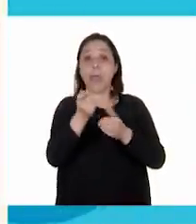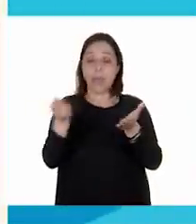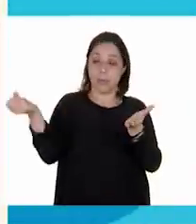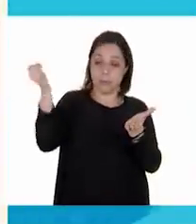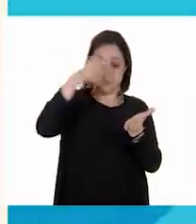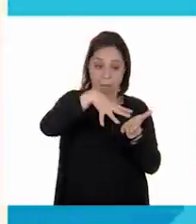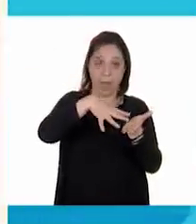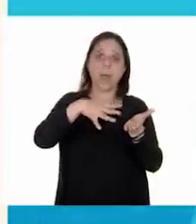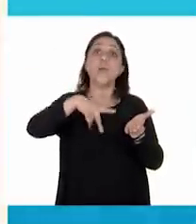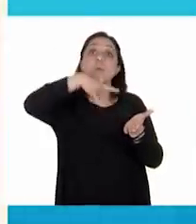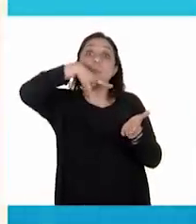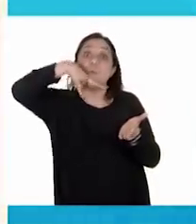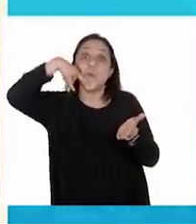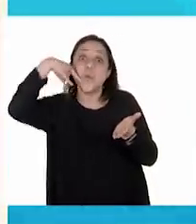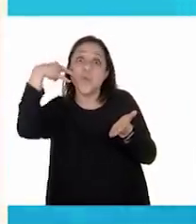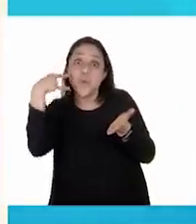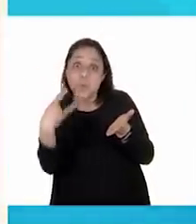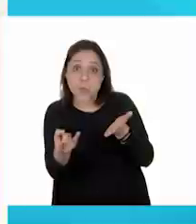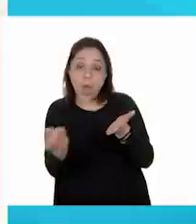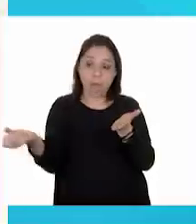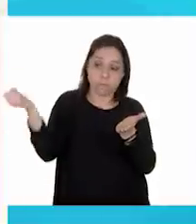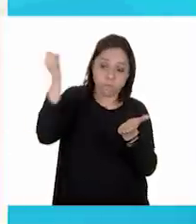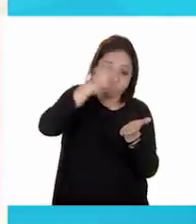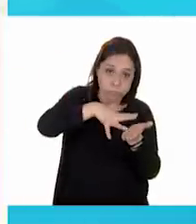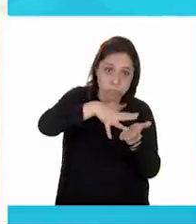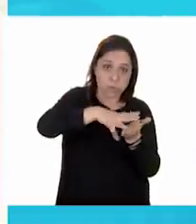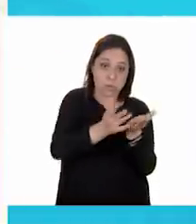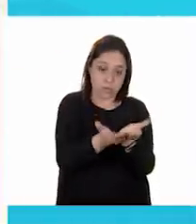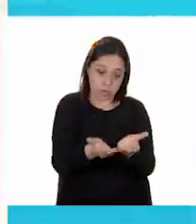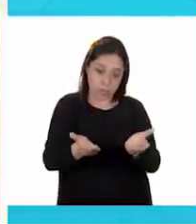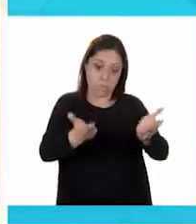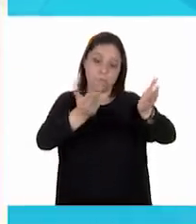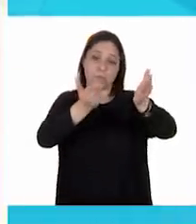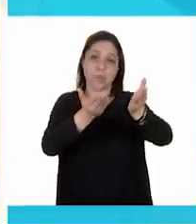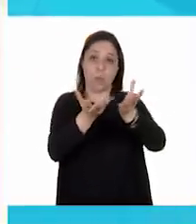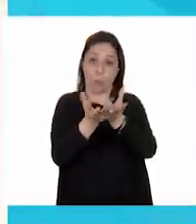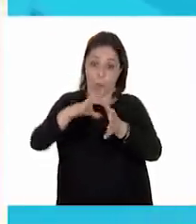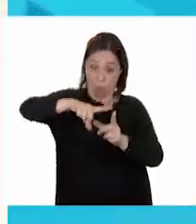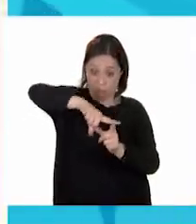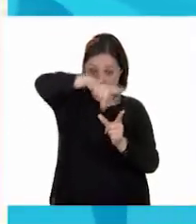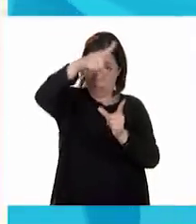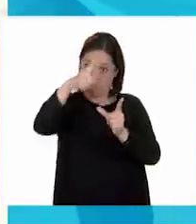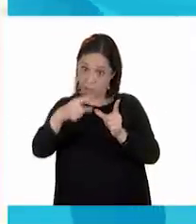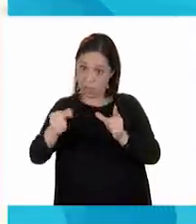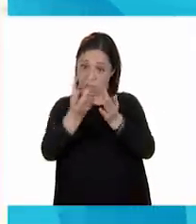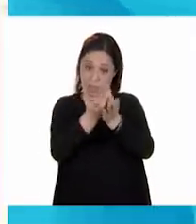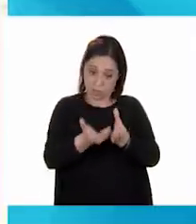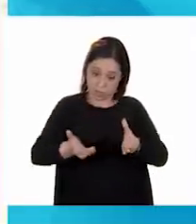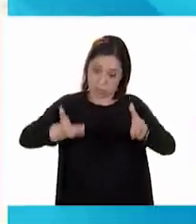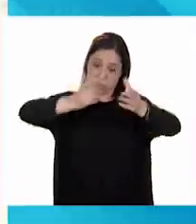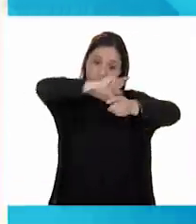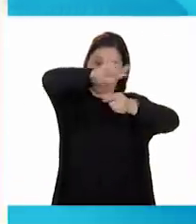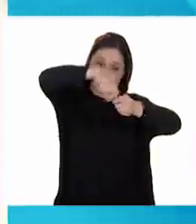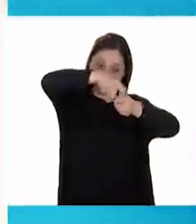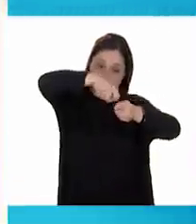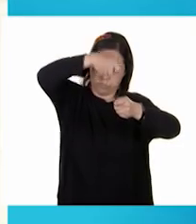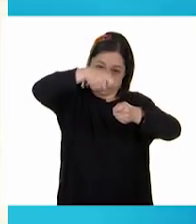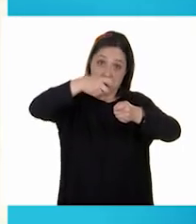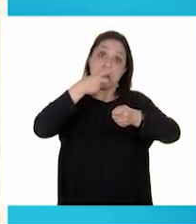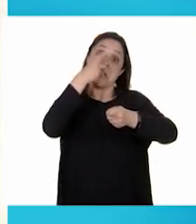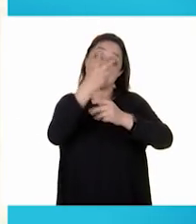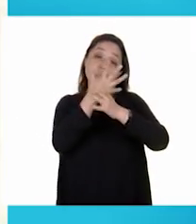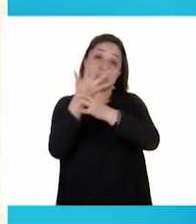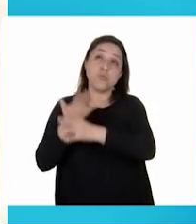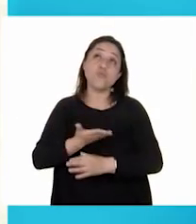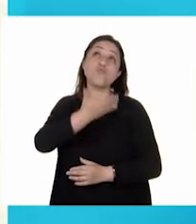chiles envueltos en una hoja de maguey y se cree que este platillo se originó al sur de la altiplanicie